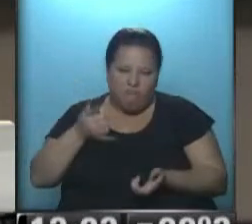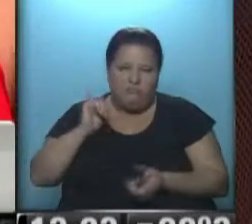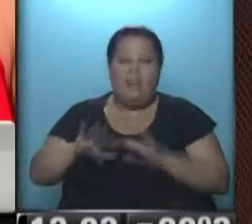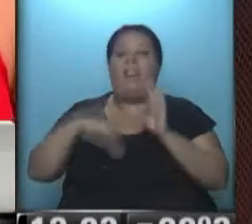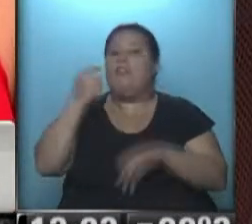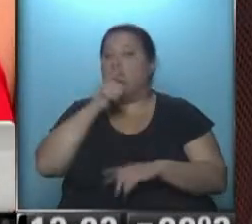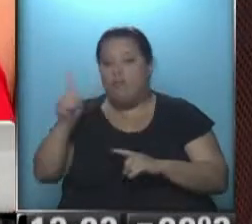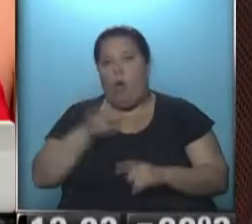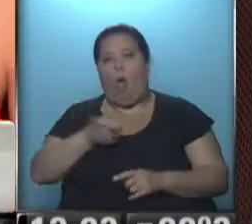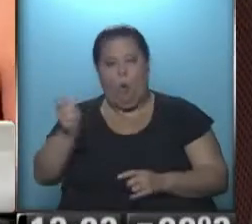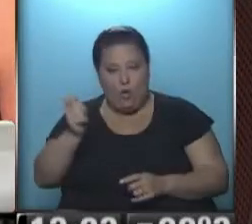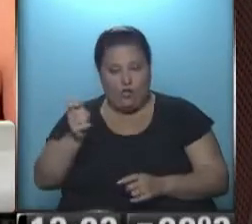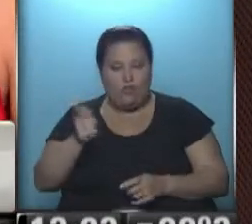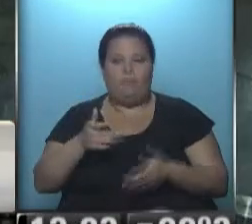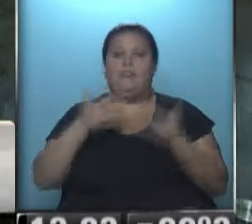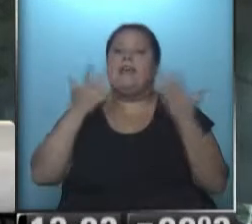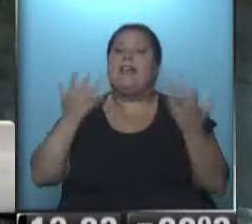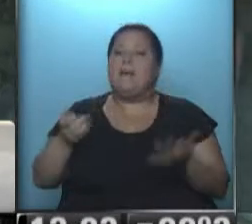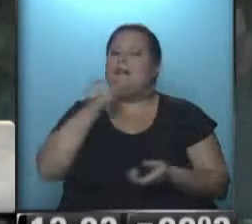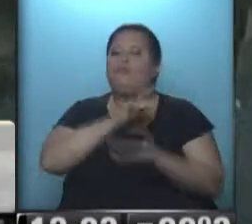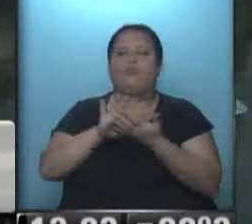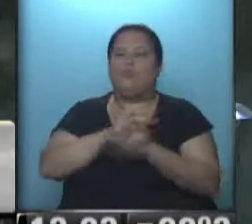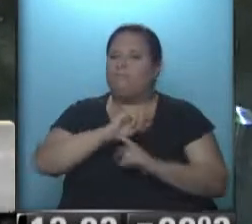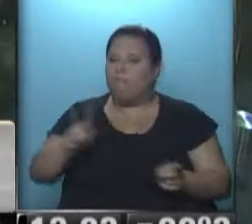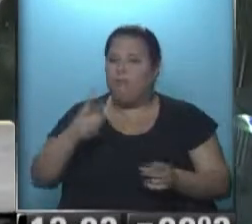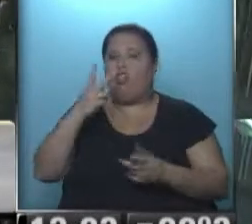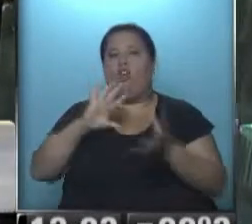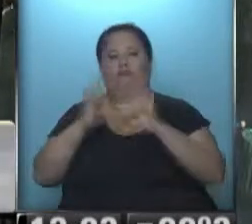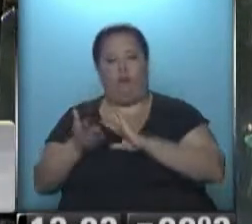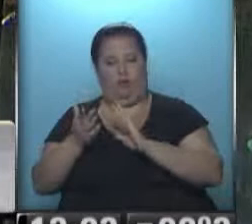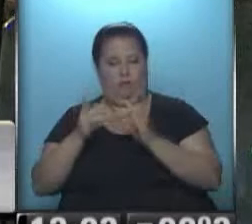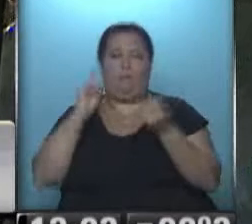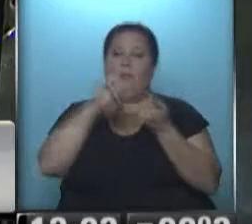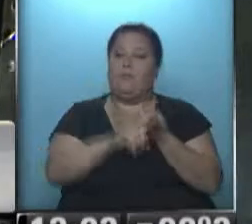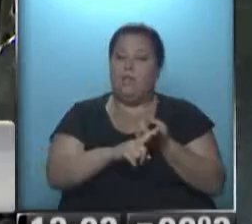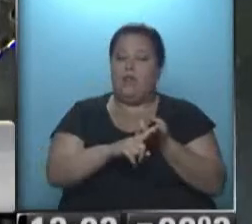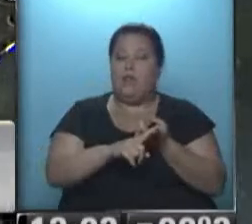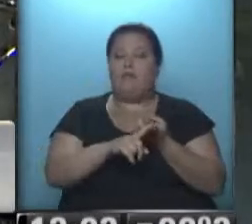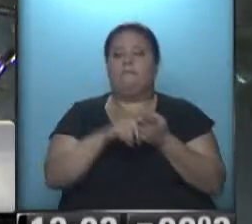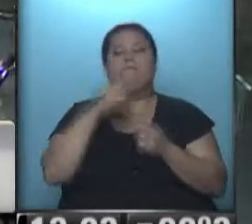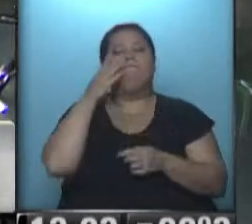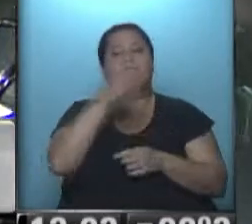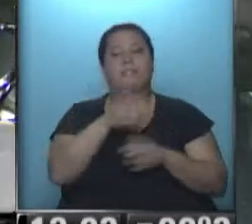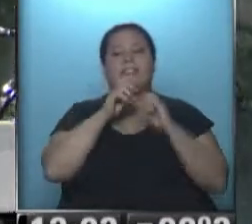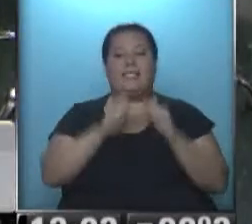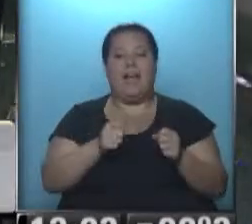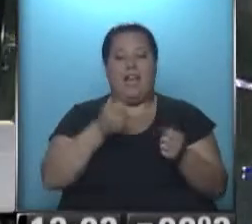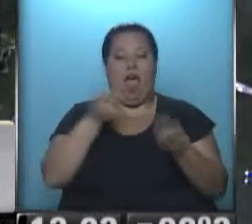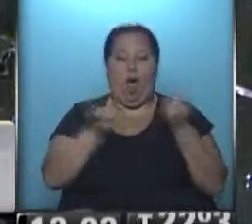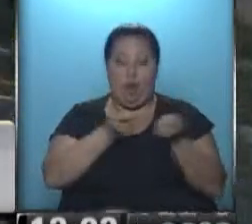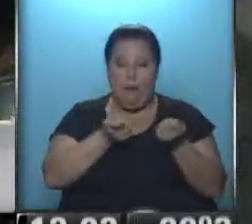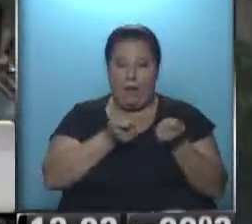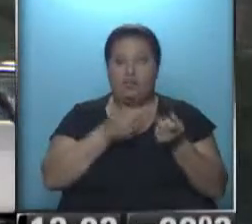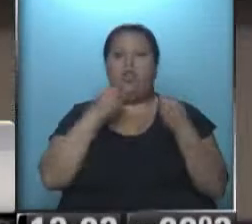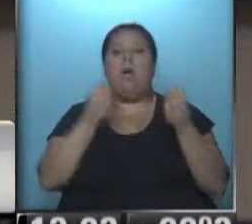Luego, si no, hay que judicializar el tema. ¿Qué pasa si no se resuelve? Hay dos alternativas. Una es acudir a la Secretaría de Comercio para que